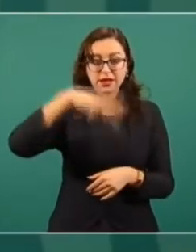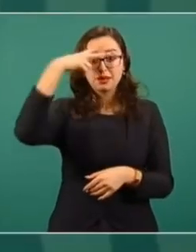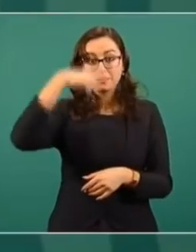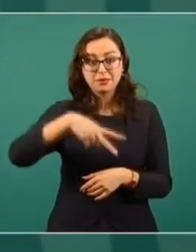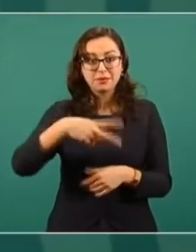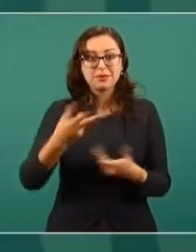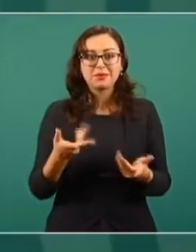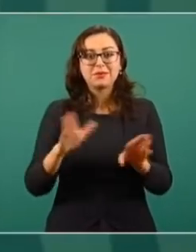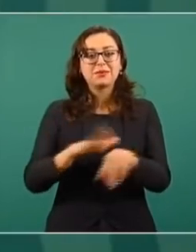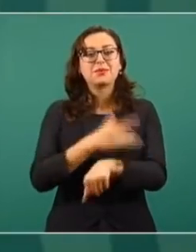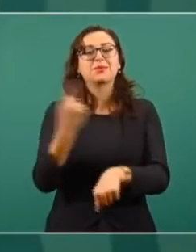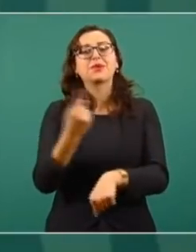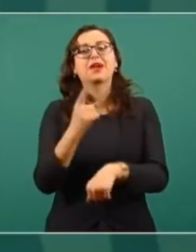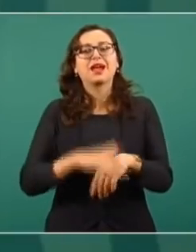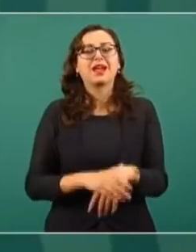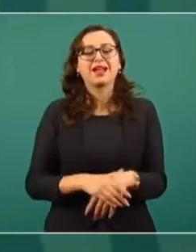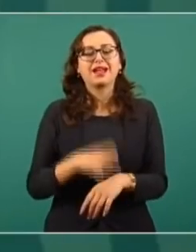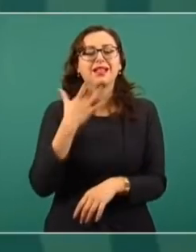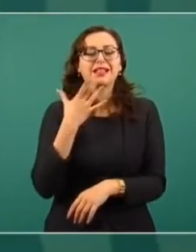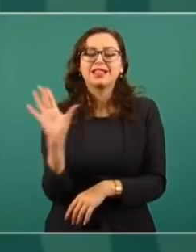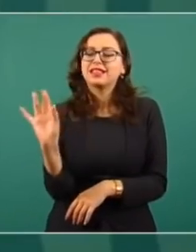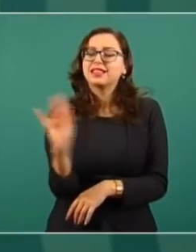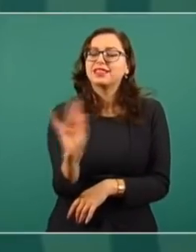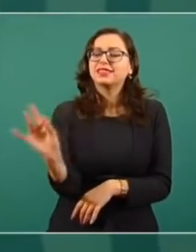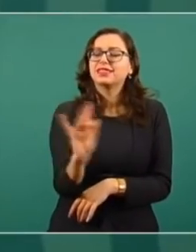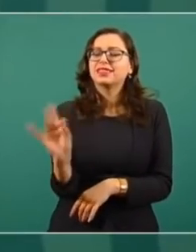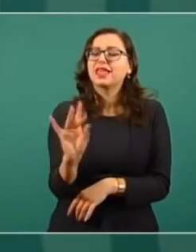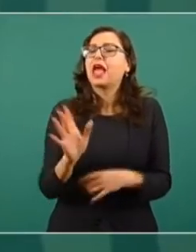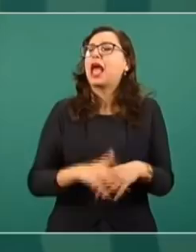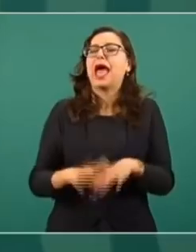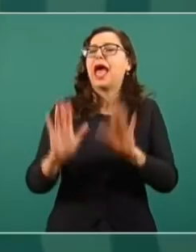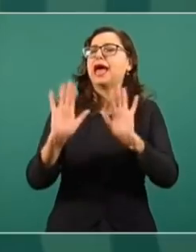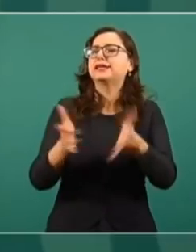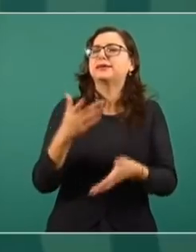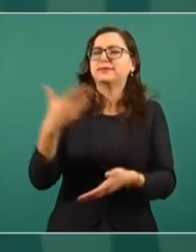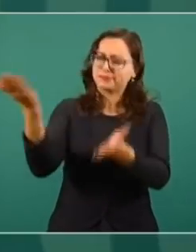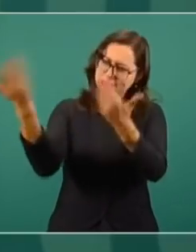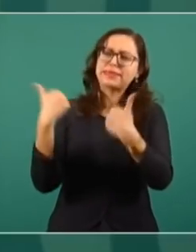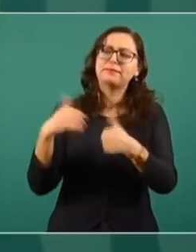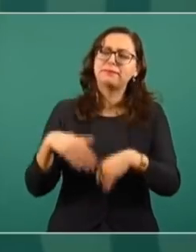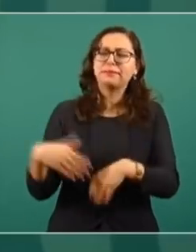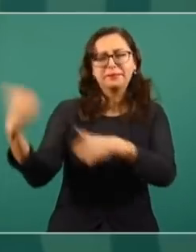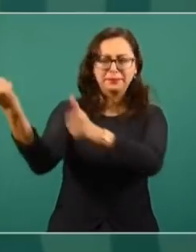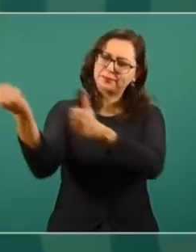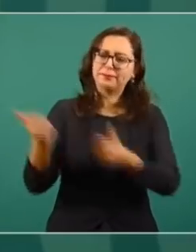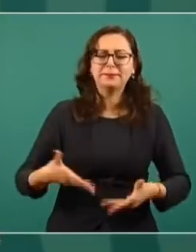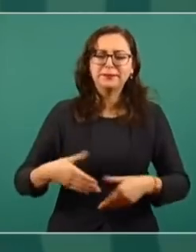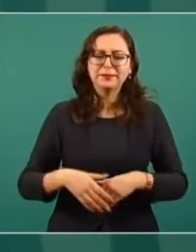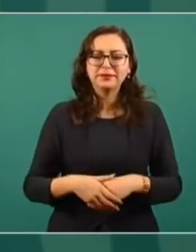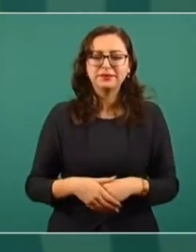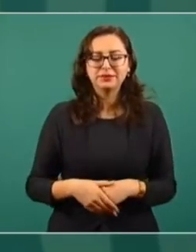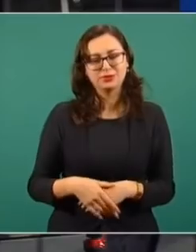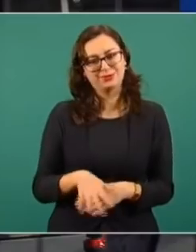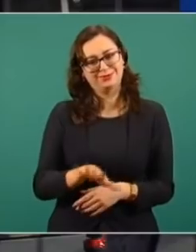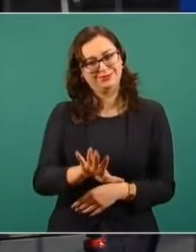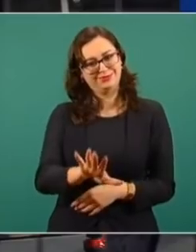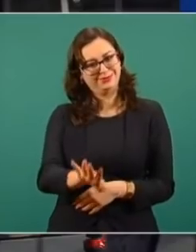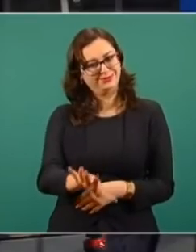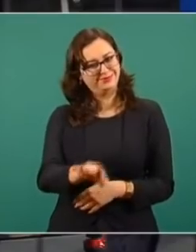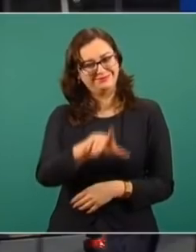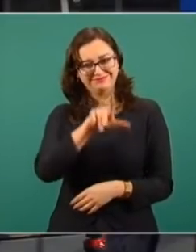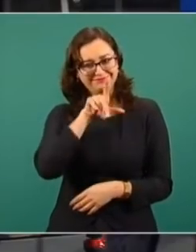vacuna no es nada más traerla de algún país a México, trae condiciones y características